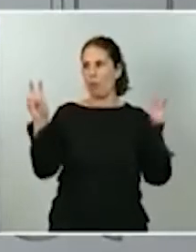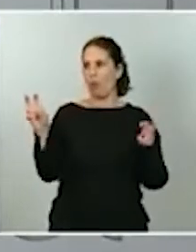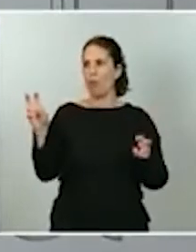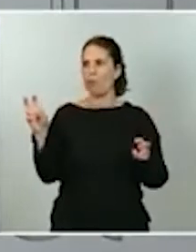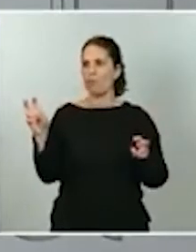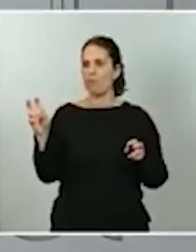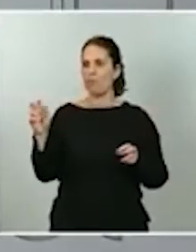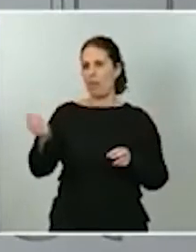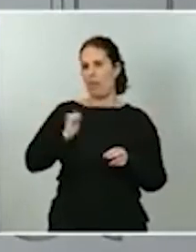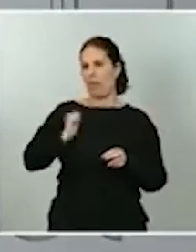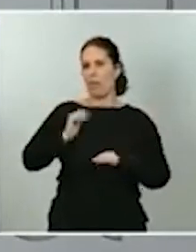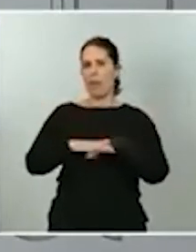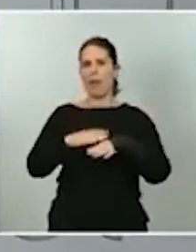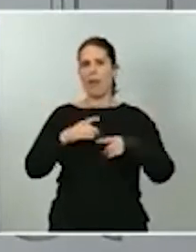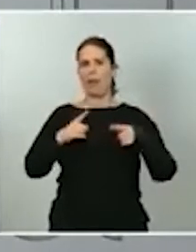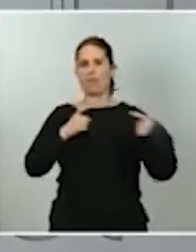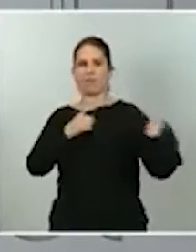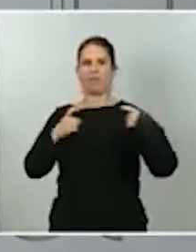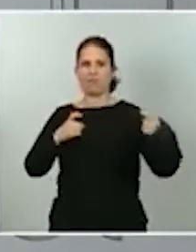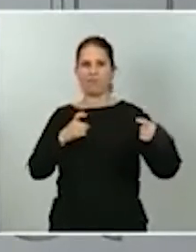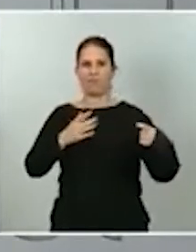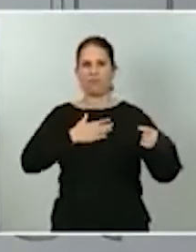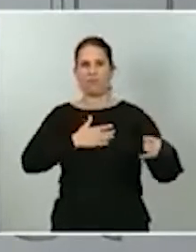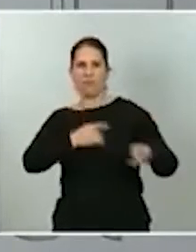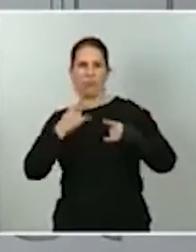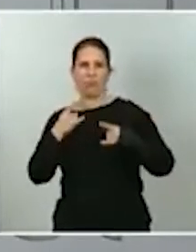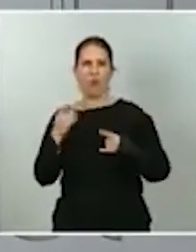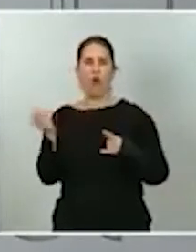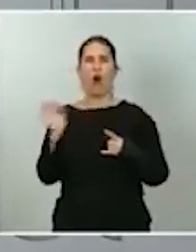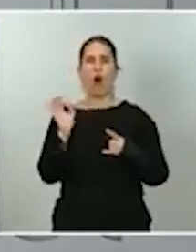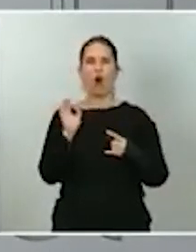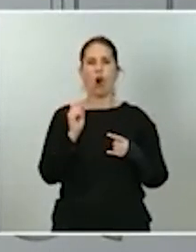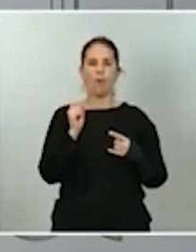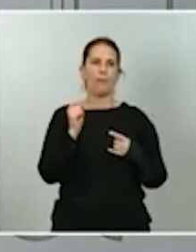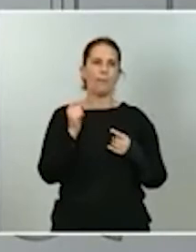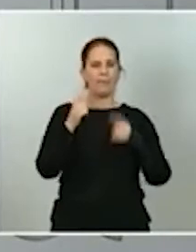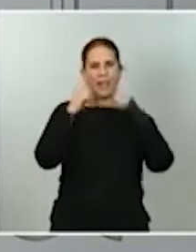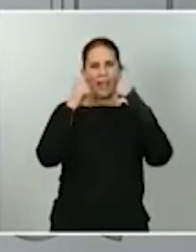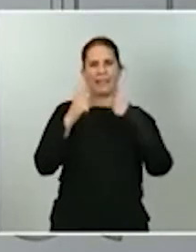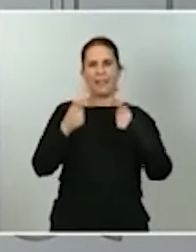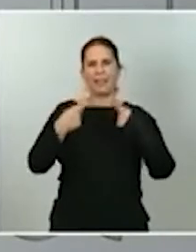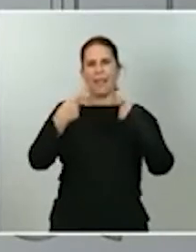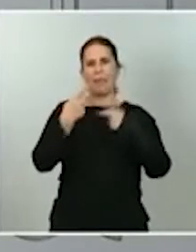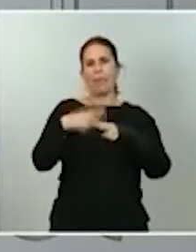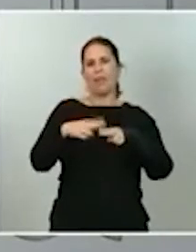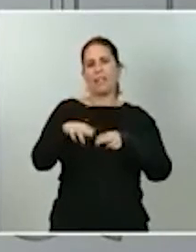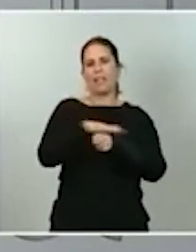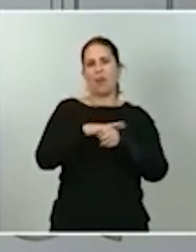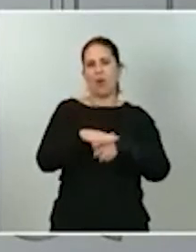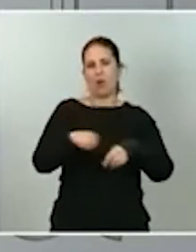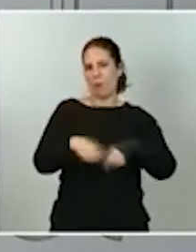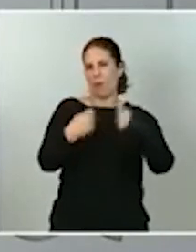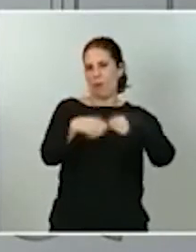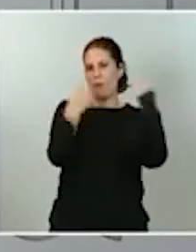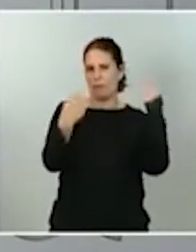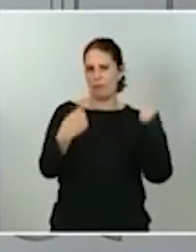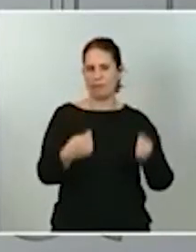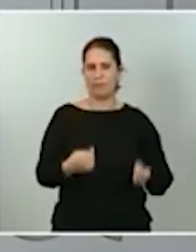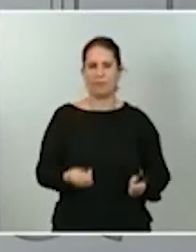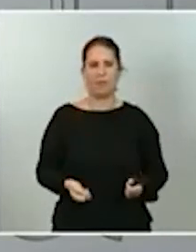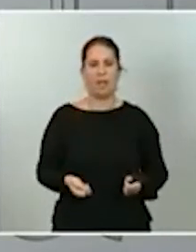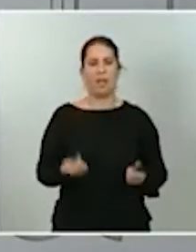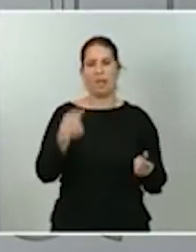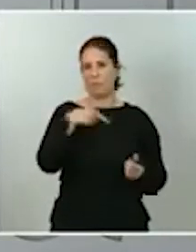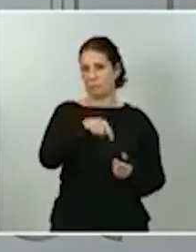o para intentar provocar desgaste en el ámbito político. Y, por tanto, nos parece fundamental que quienes